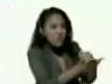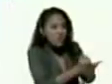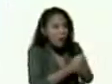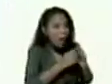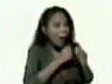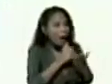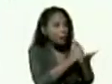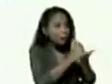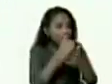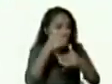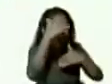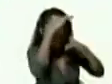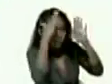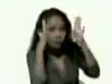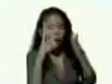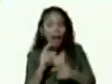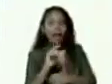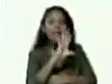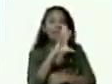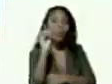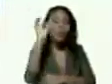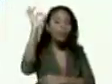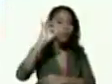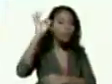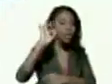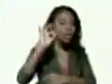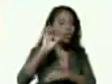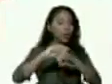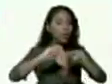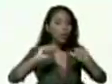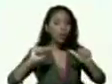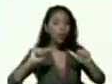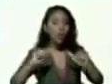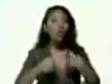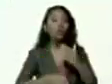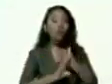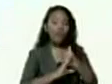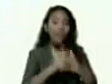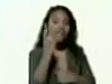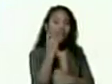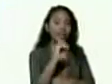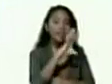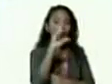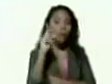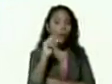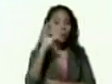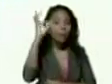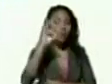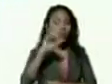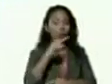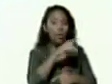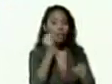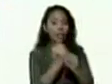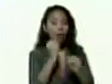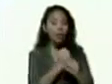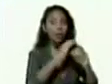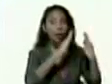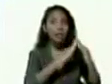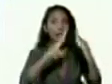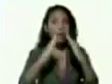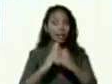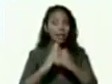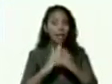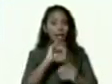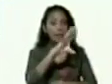% del territorio es decir que todavía nos queda seguir en ese trabajo del casa por casa un 50